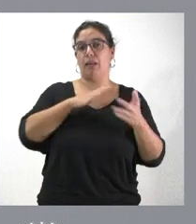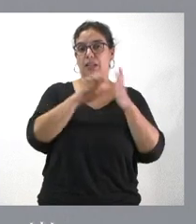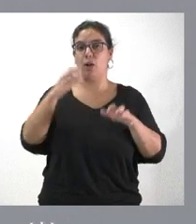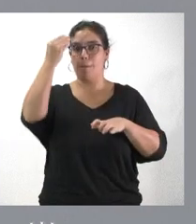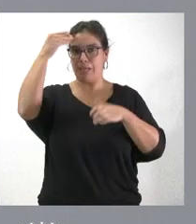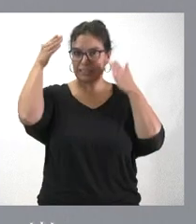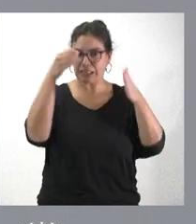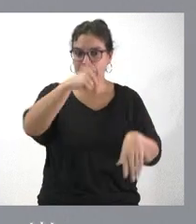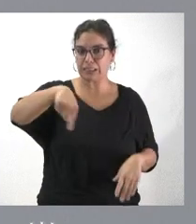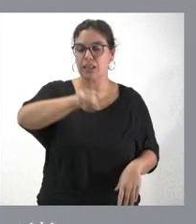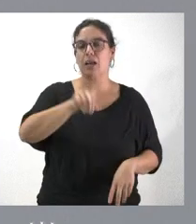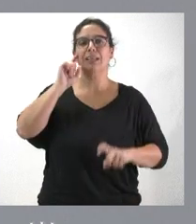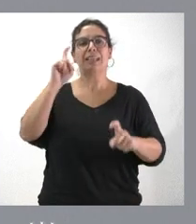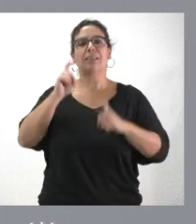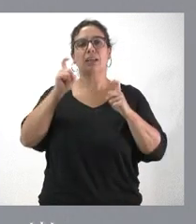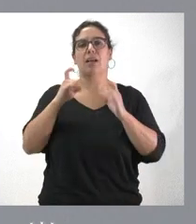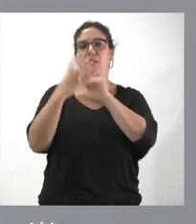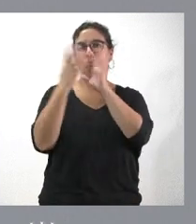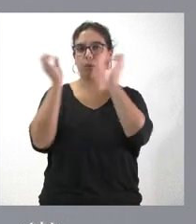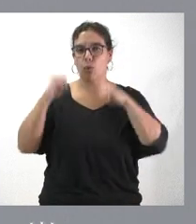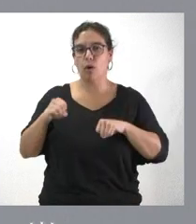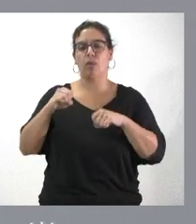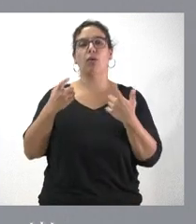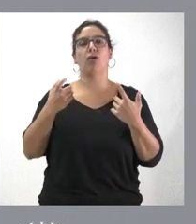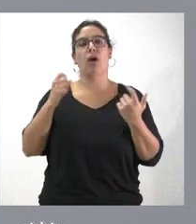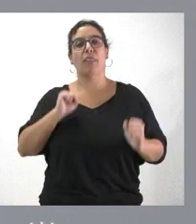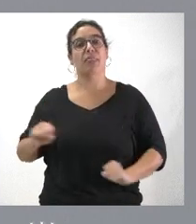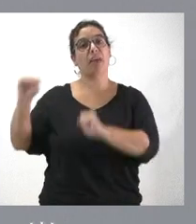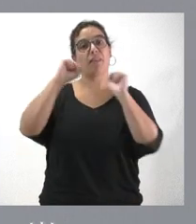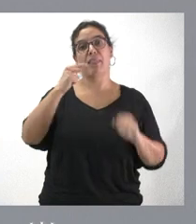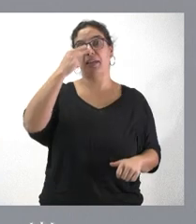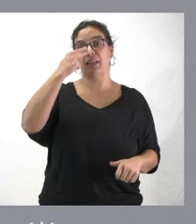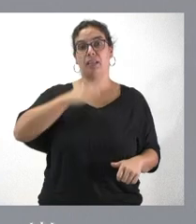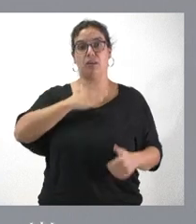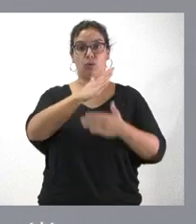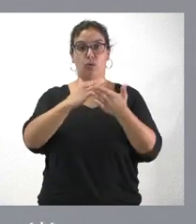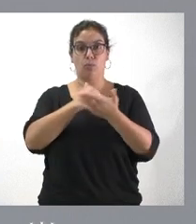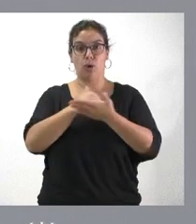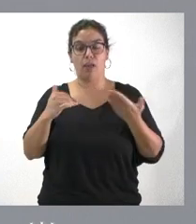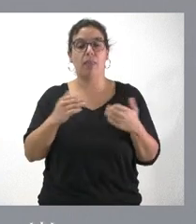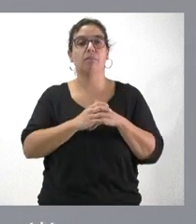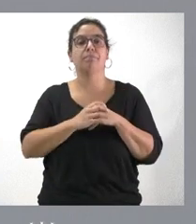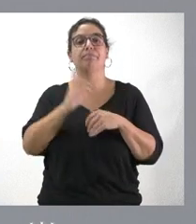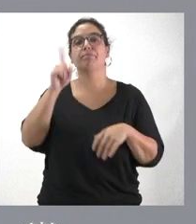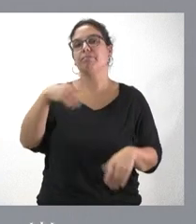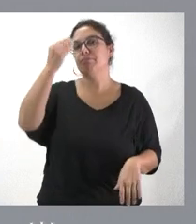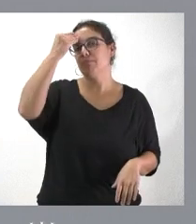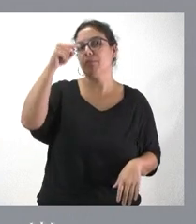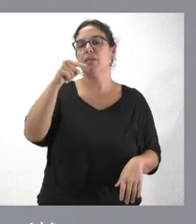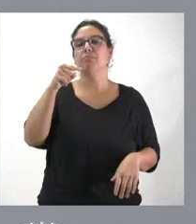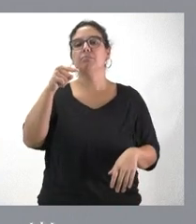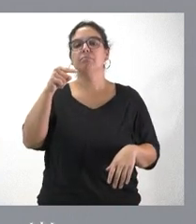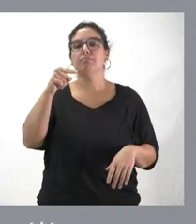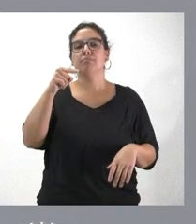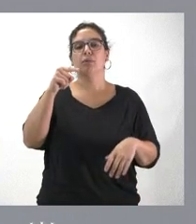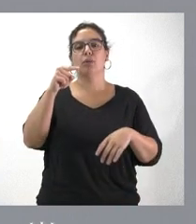se busque llegar a acuerdos, que se defienda los intereses de nuestra comunidad autónoma, que se plantee cuál tiene que ser la posición de